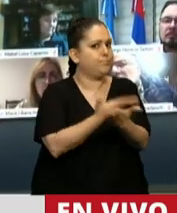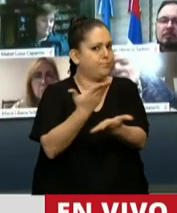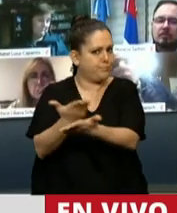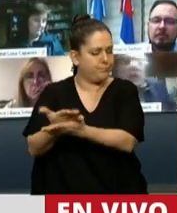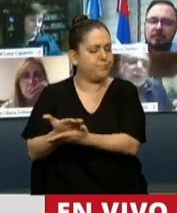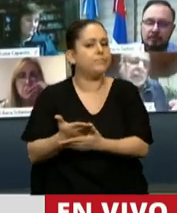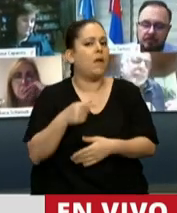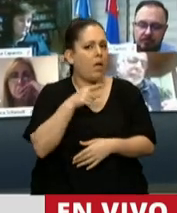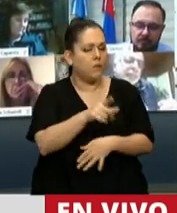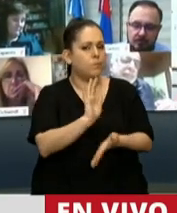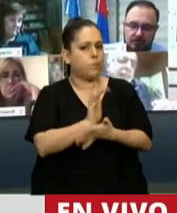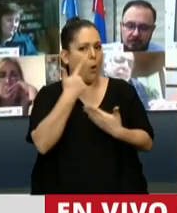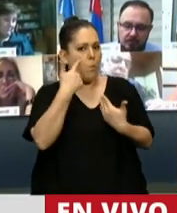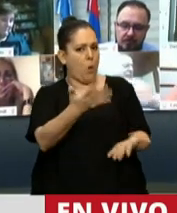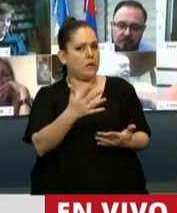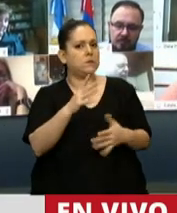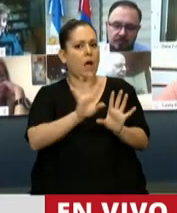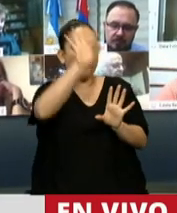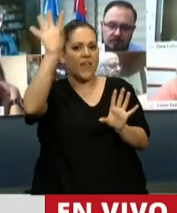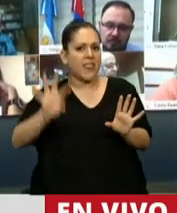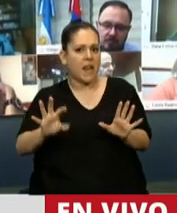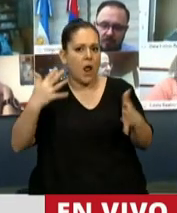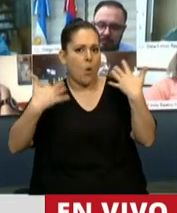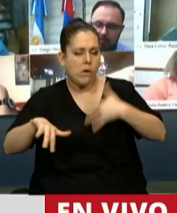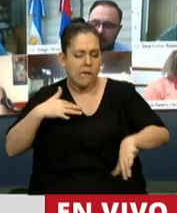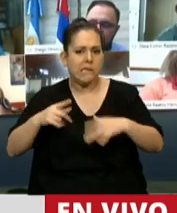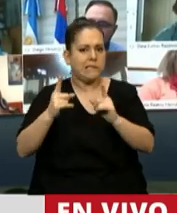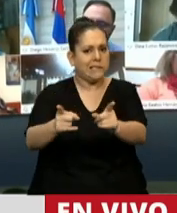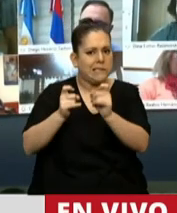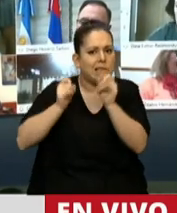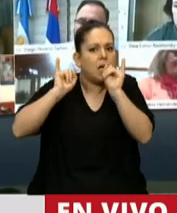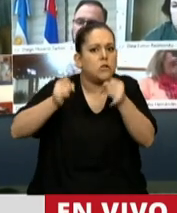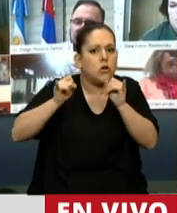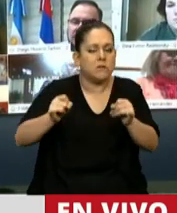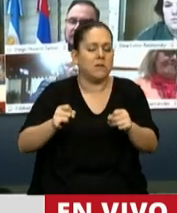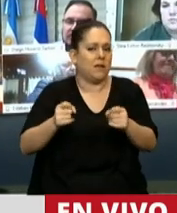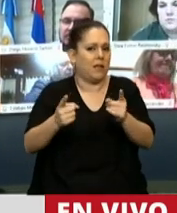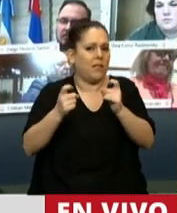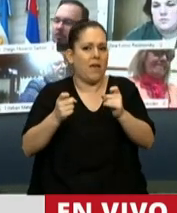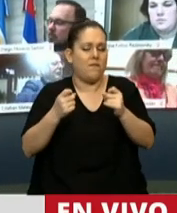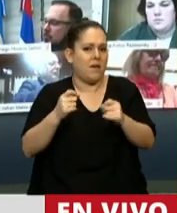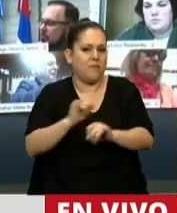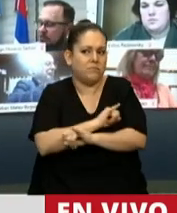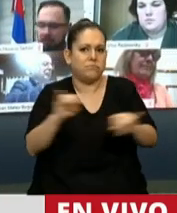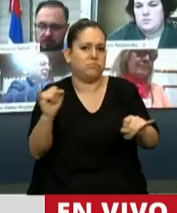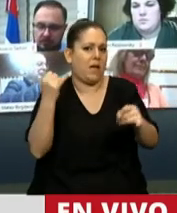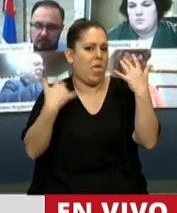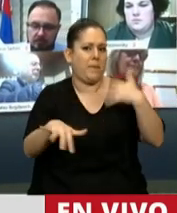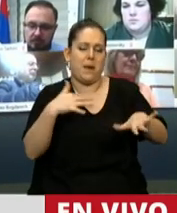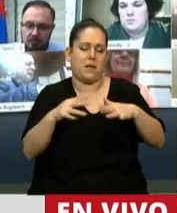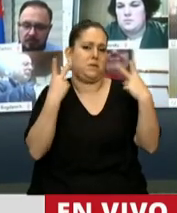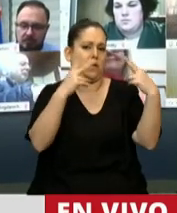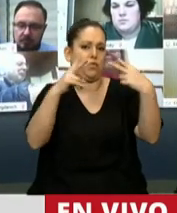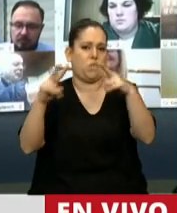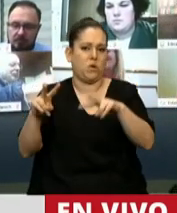claramente el carácter federal, la urgencia y la necesidad de declarar la emergencia turística. El